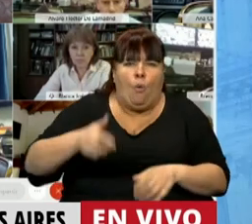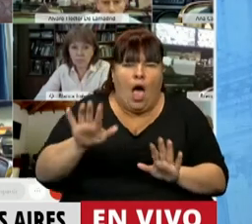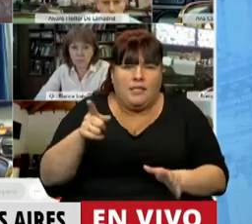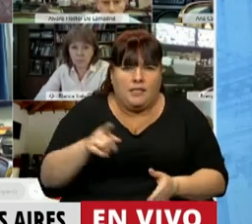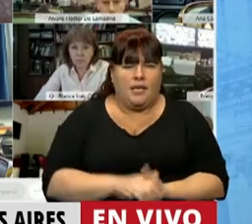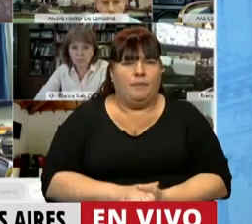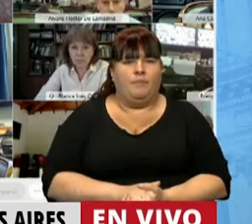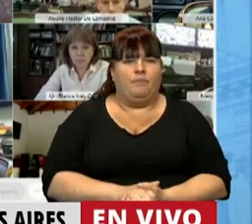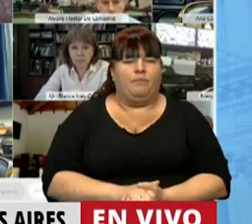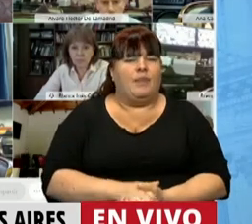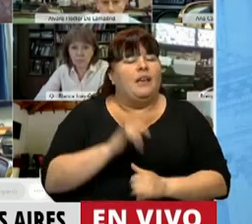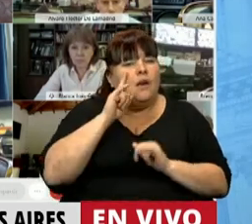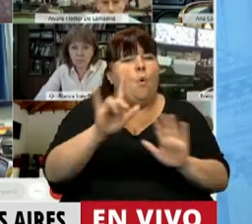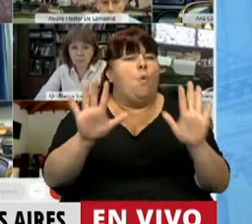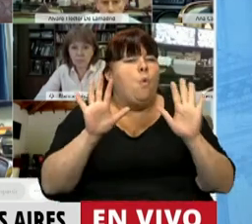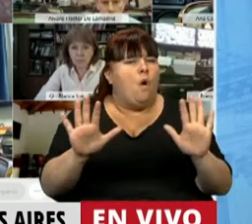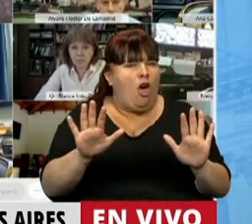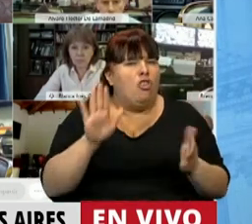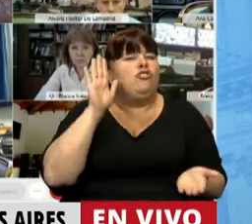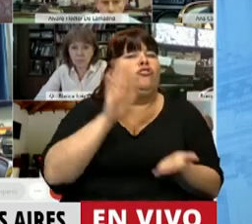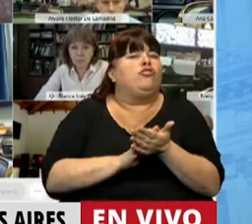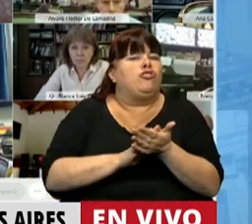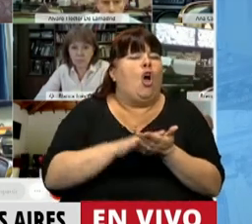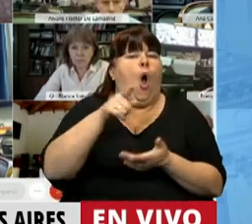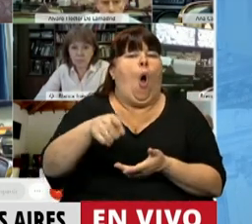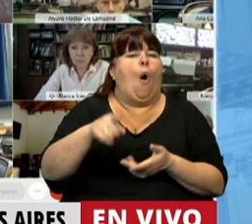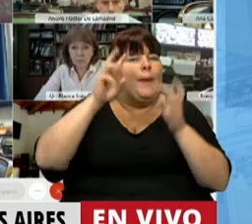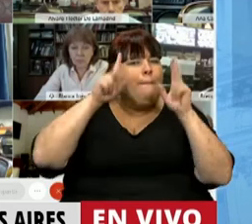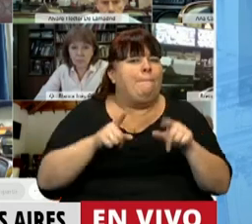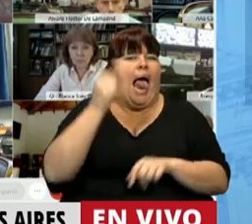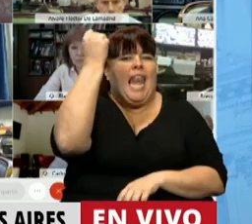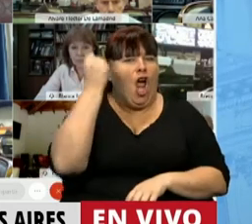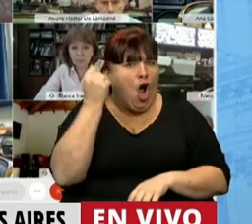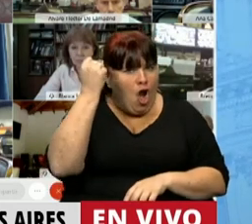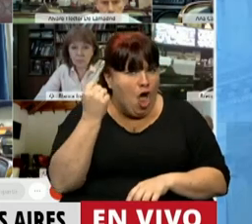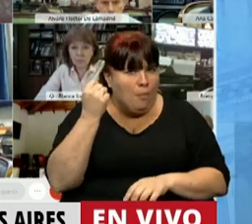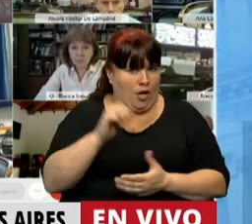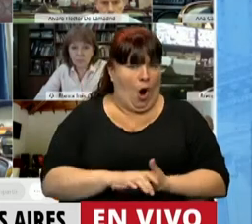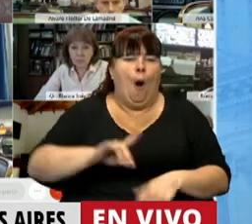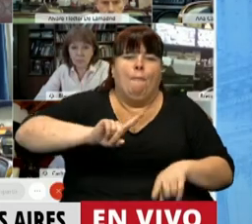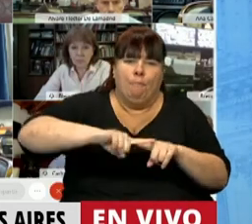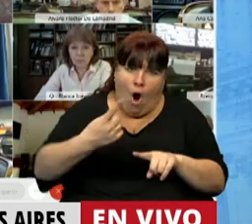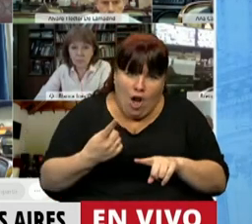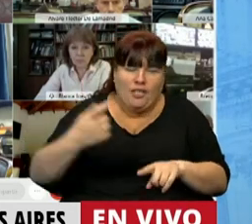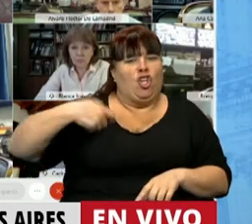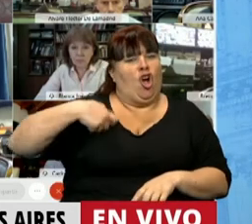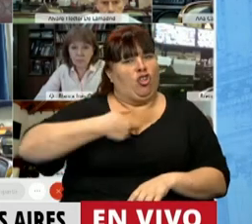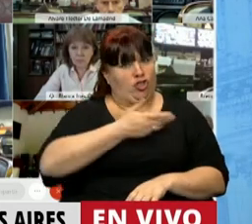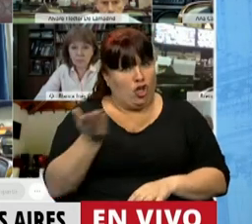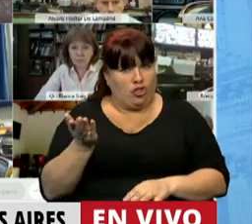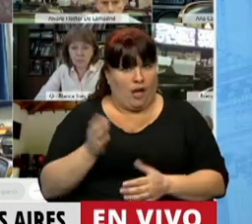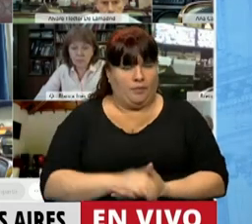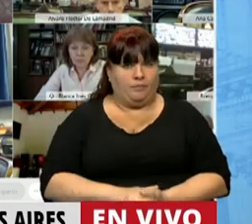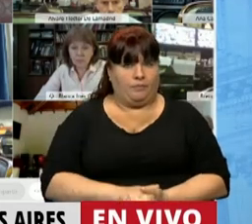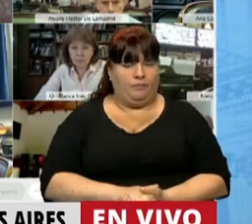es una alerta sobre los planes económicos, políticos y sociales